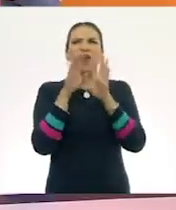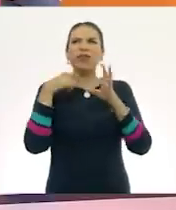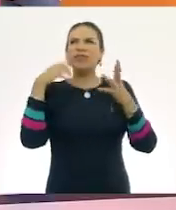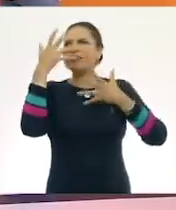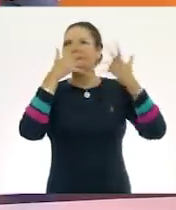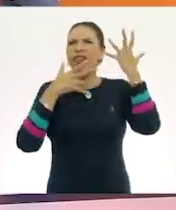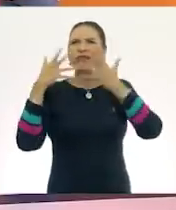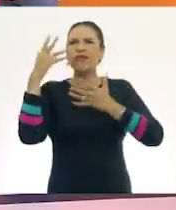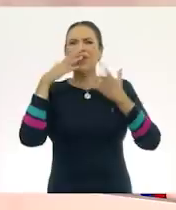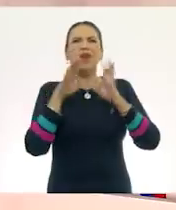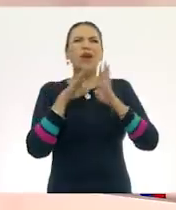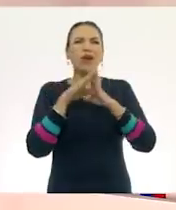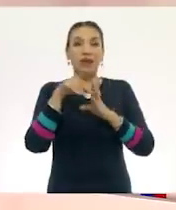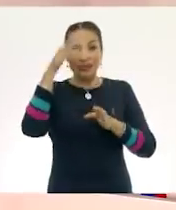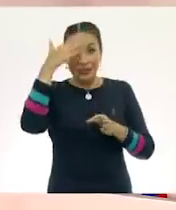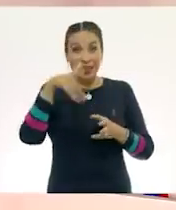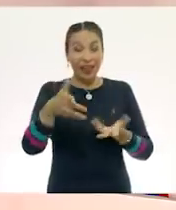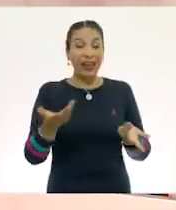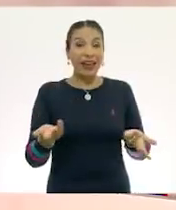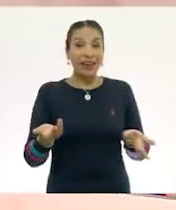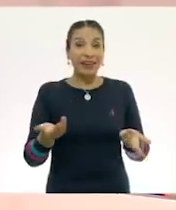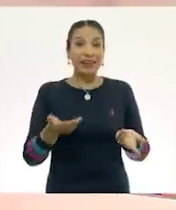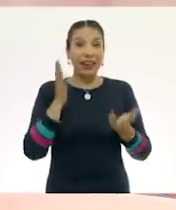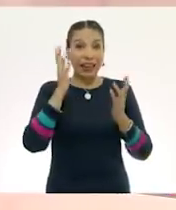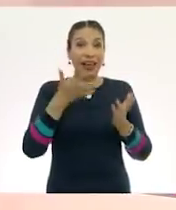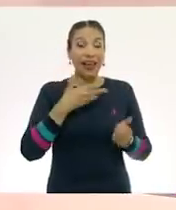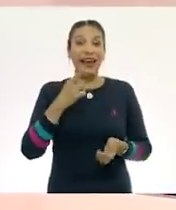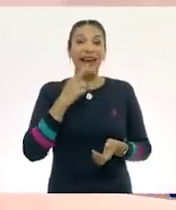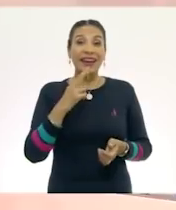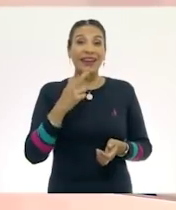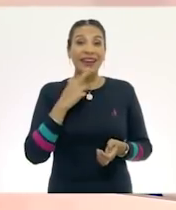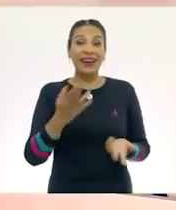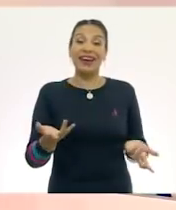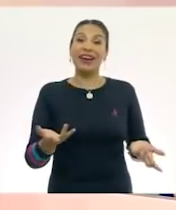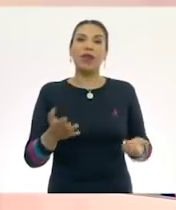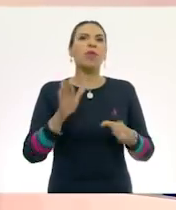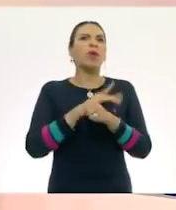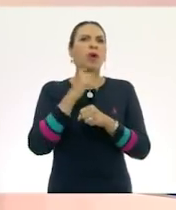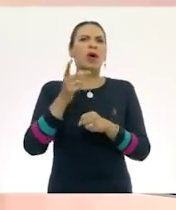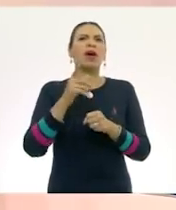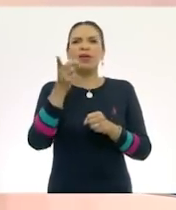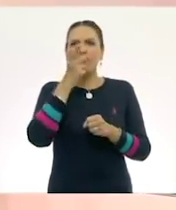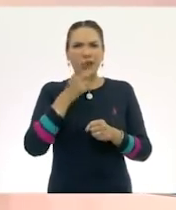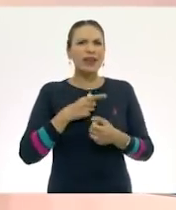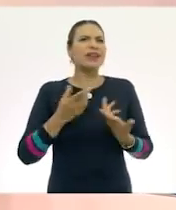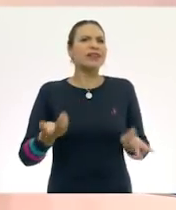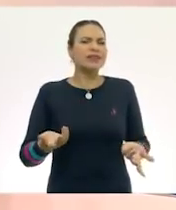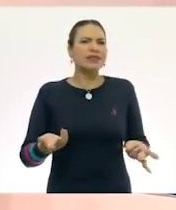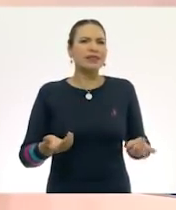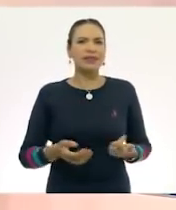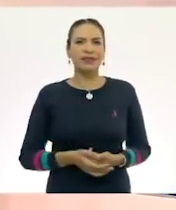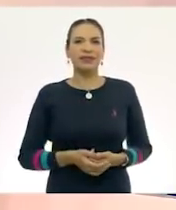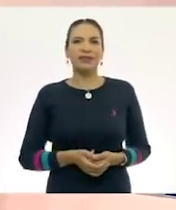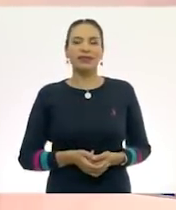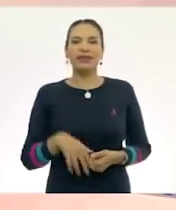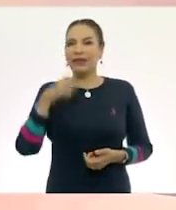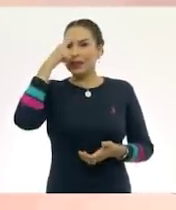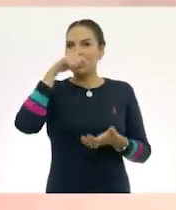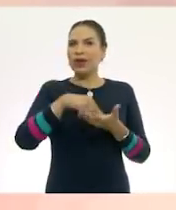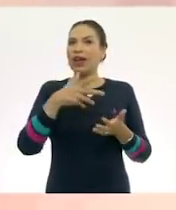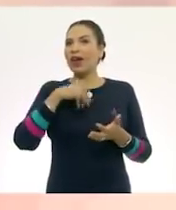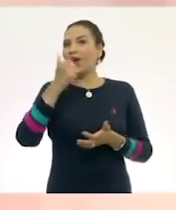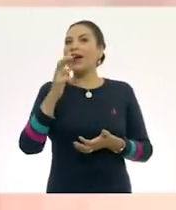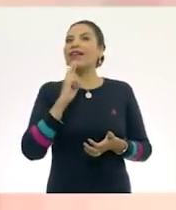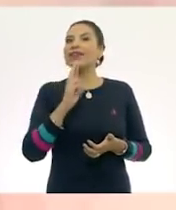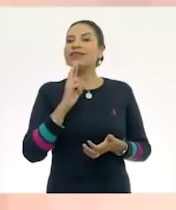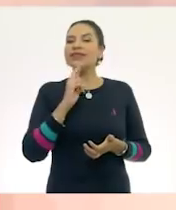confunda? ¿Ya lo sabes? ¿Ya tienes la respuesta? ¿Por qué no nos la compartes? Creo que ya tienen otra